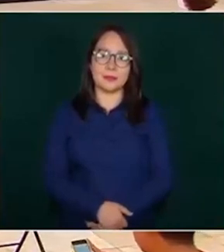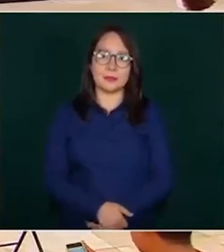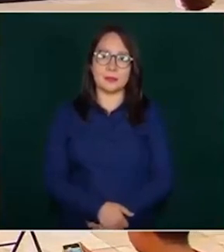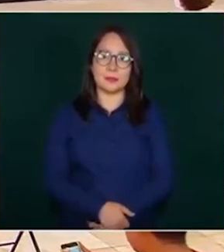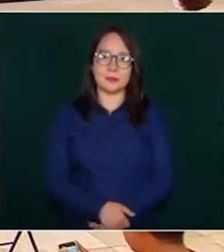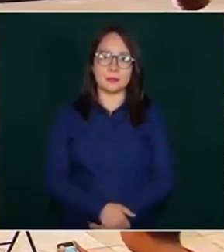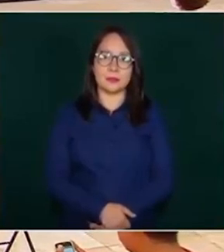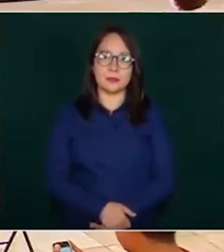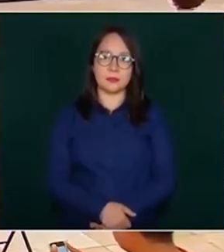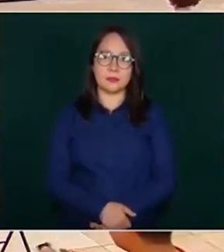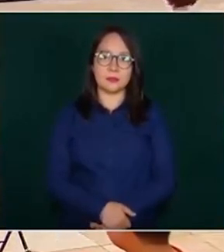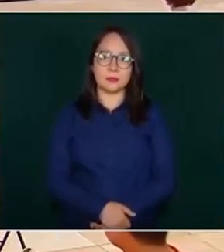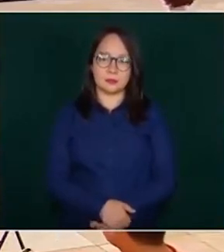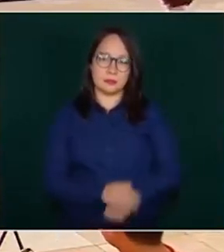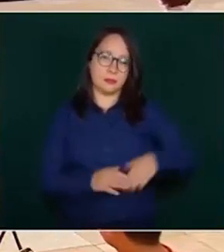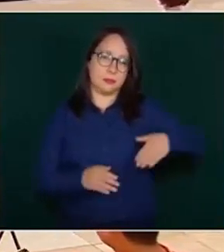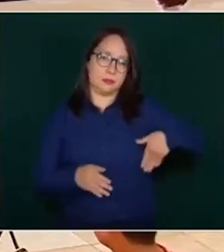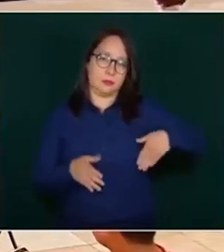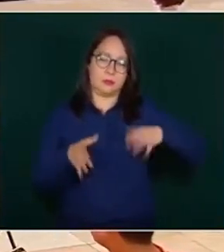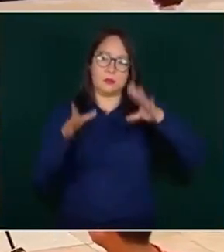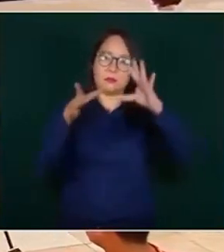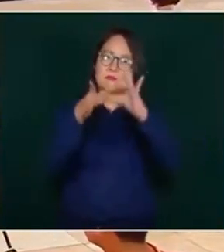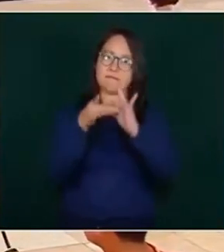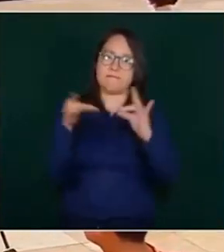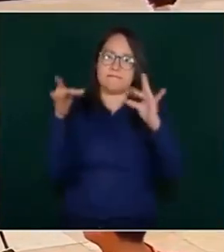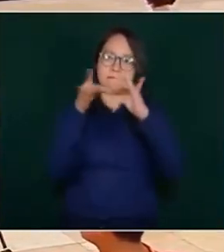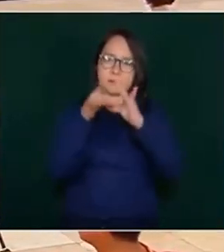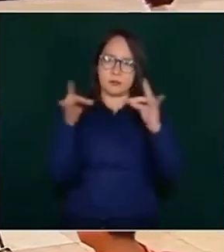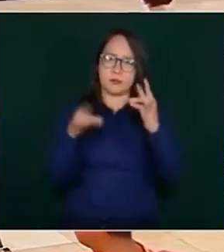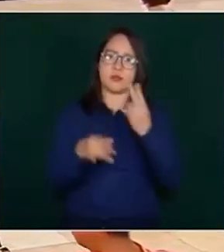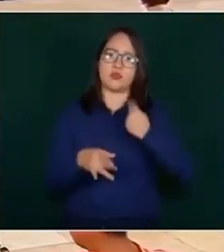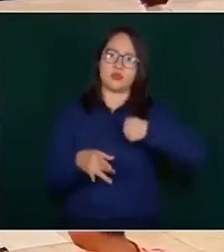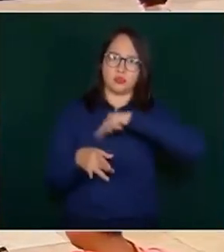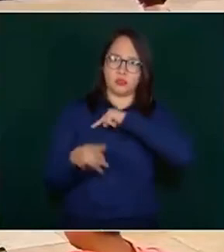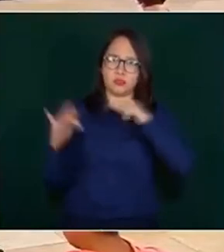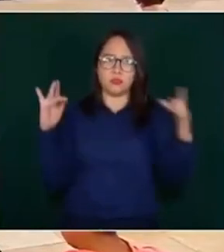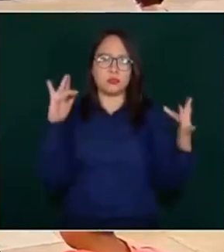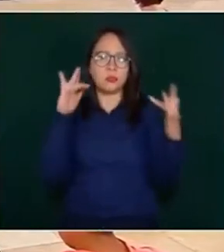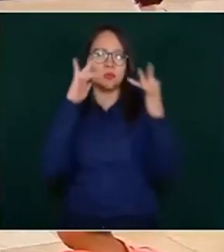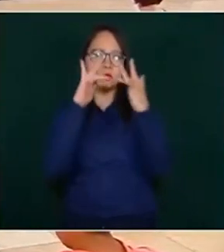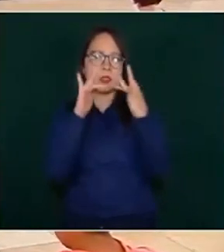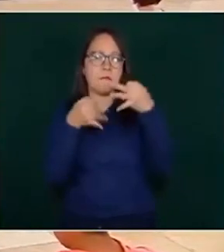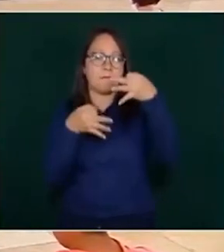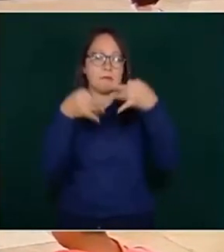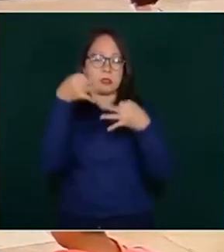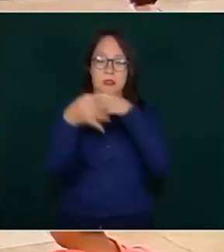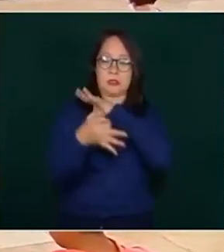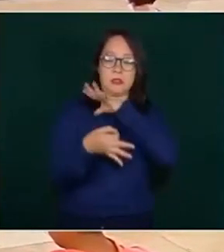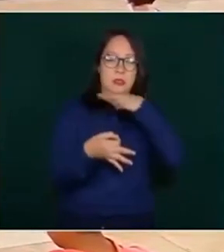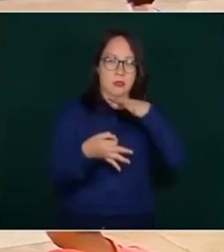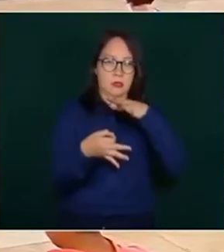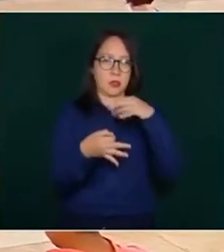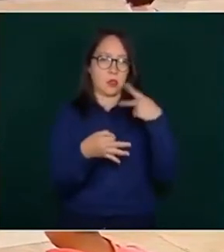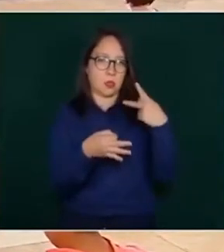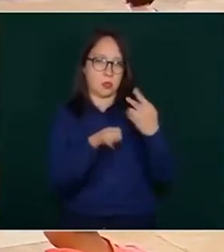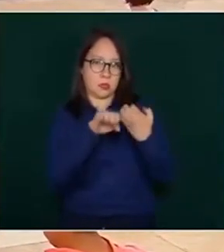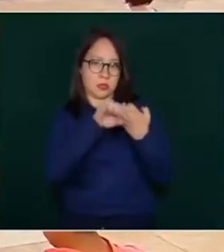como lo señalábamos, establecimos comunicación con el Fiscal General del Estado, Gustavo Guerrero,